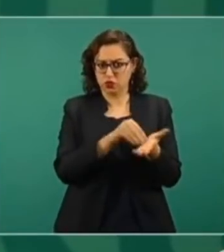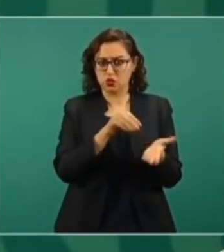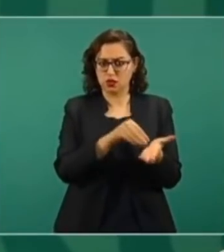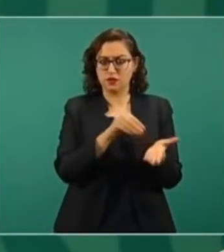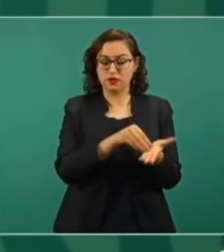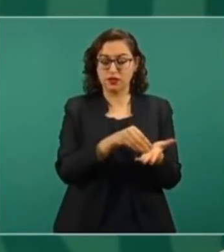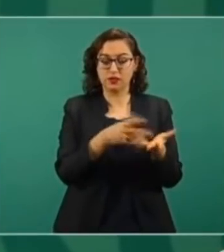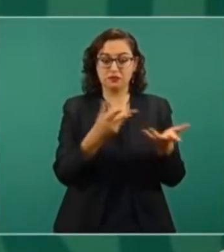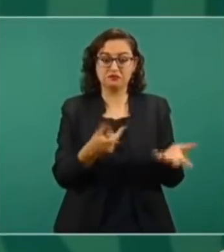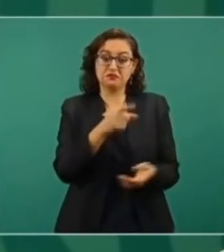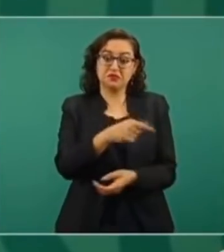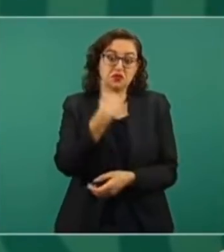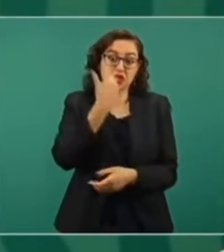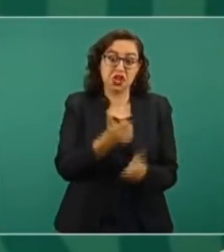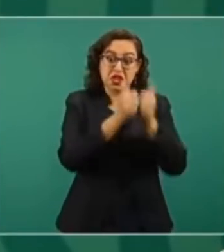la Procuraduría que ya se encariñaron